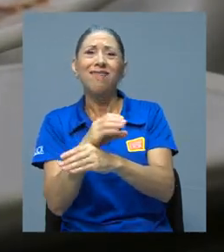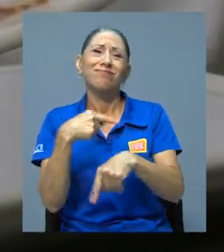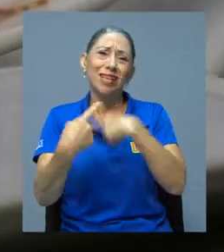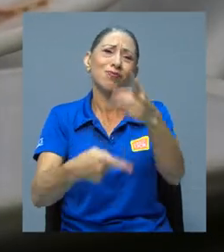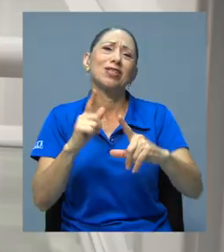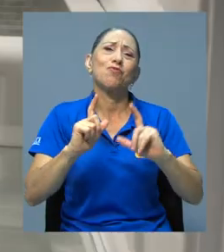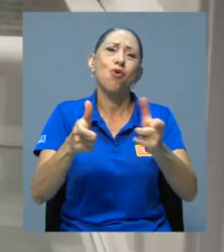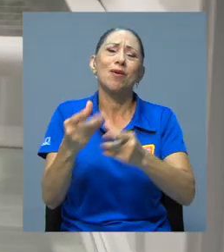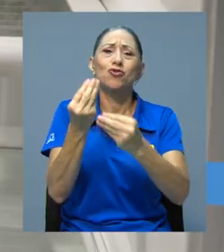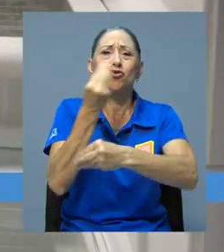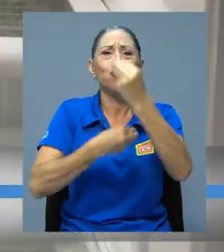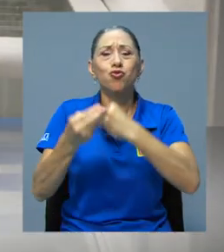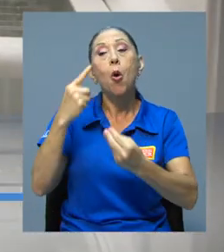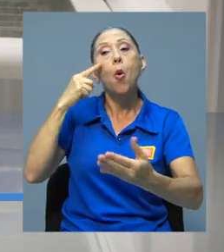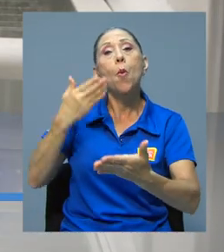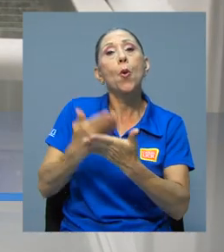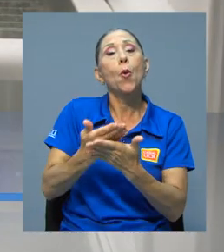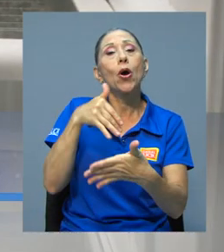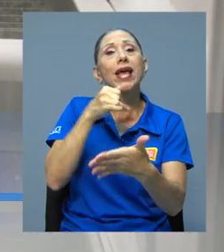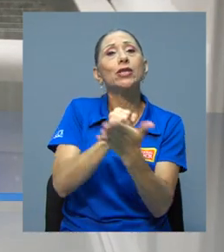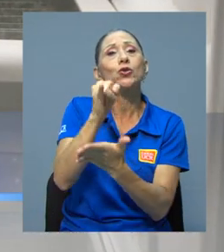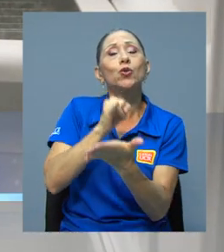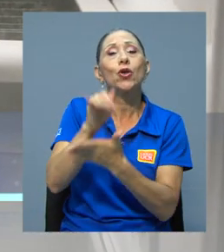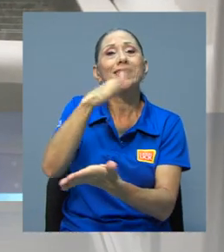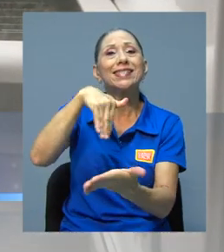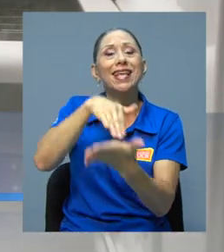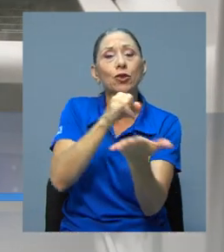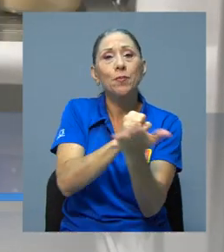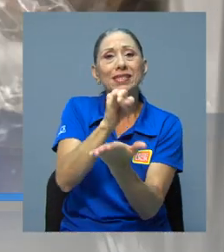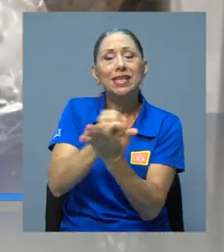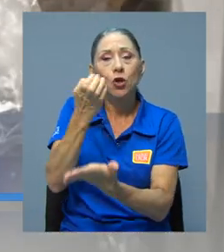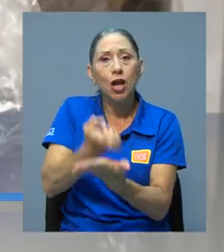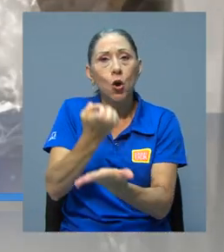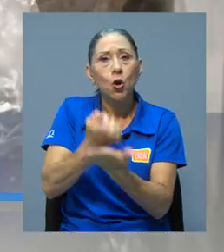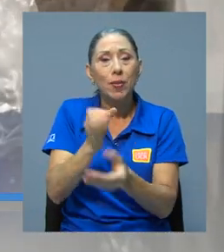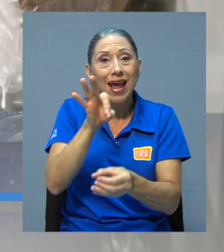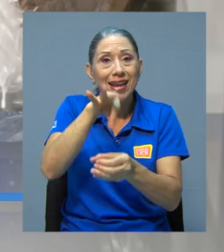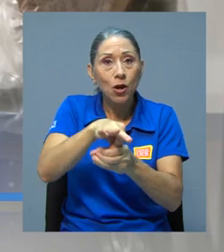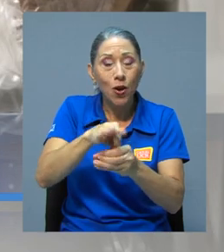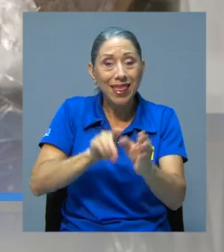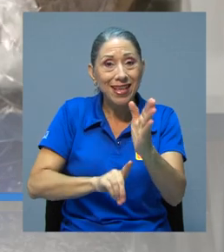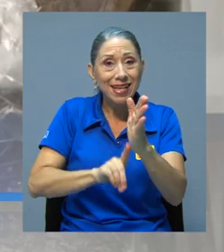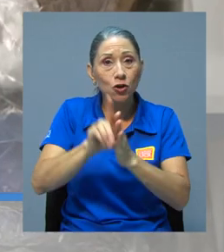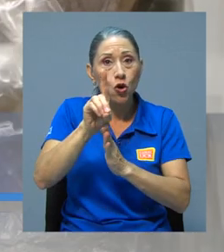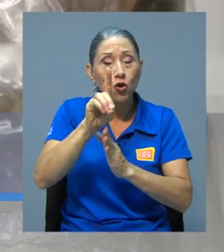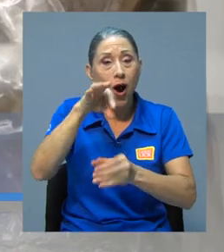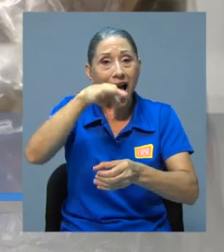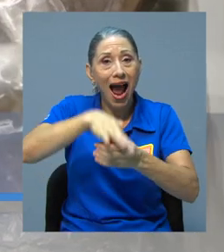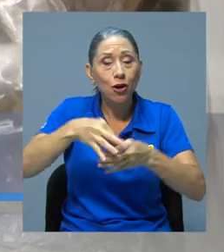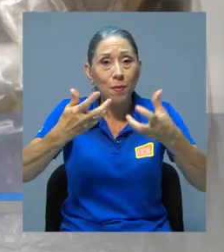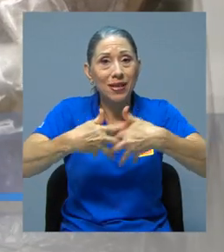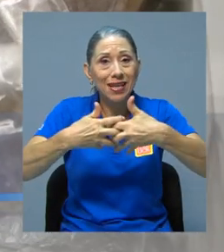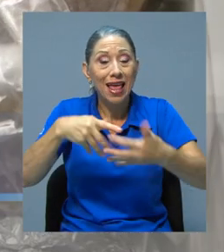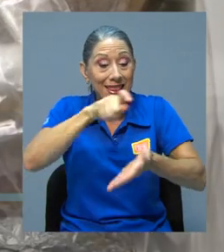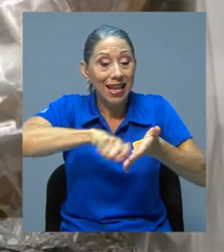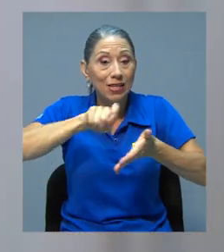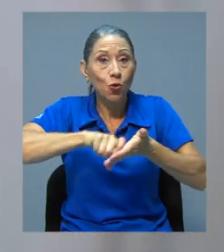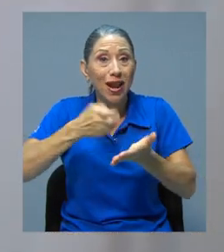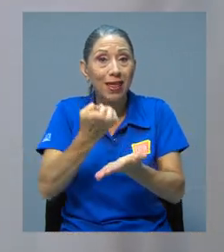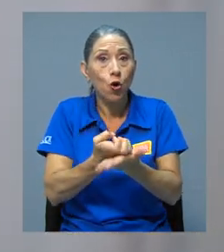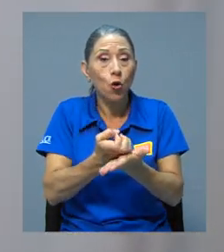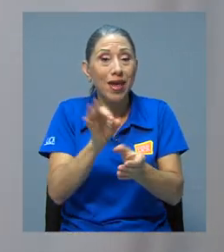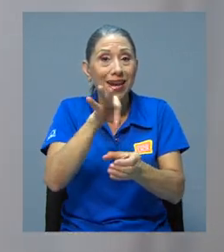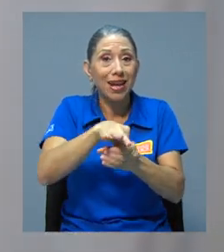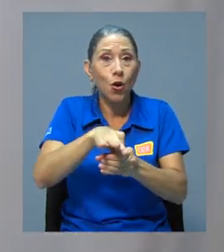Así lo comprobó un estudio del Centro de Investigación en Economía Agrícola y Desarrollo Agroempresarial de la Escuela de Economía Agrícola y